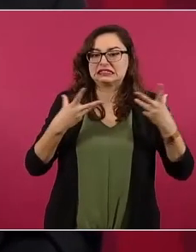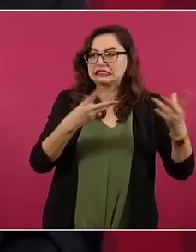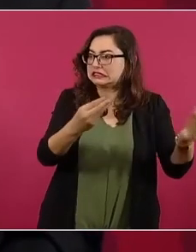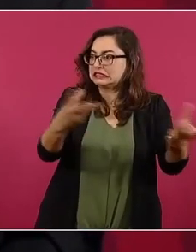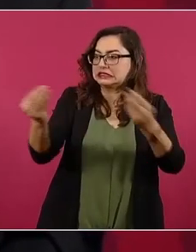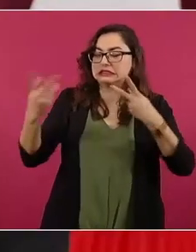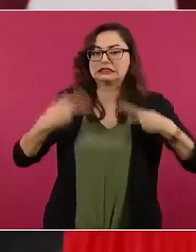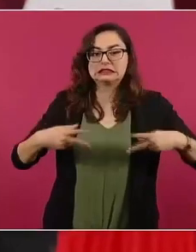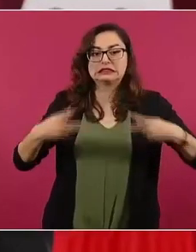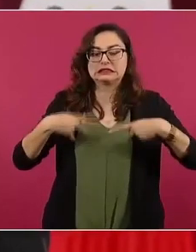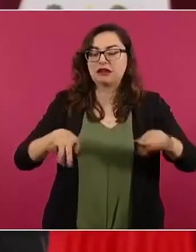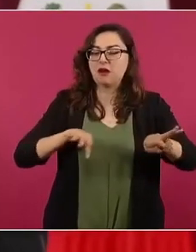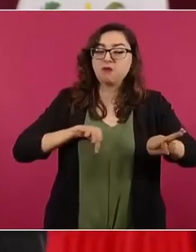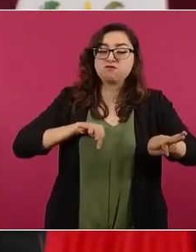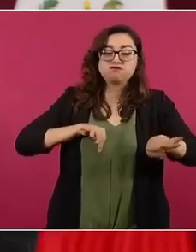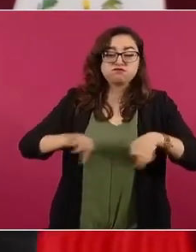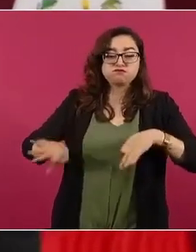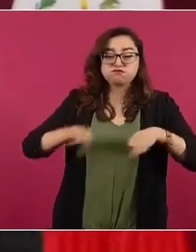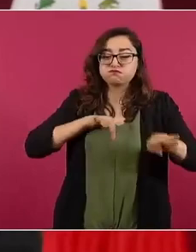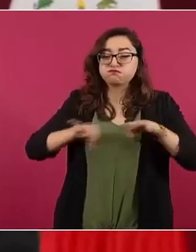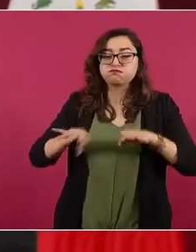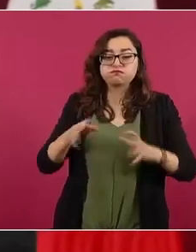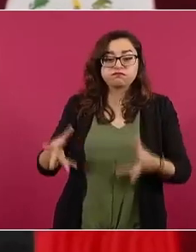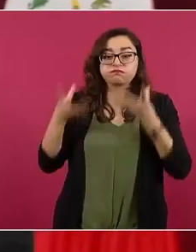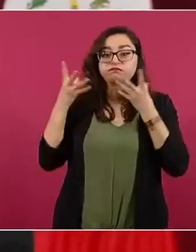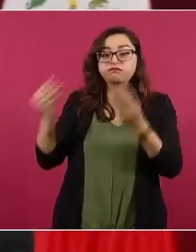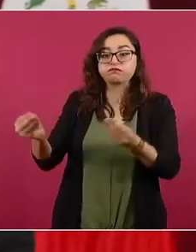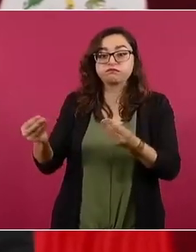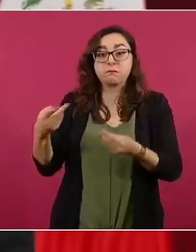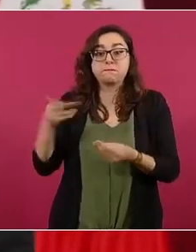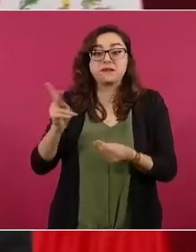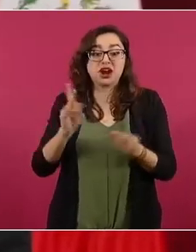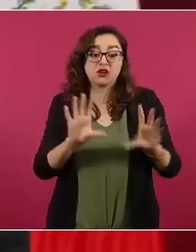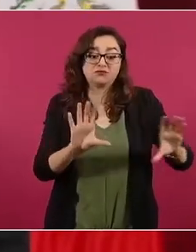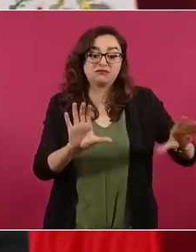pero ese es el clasismo.